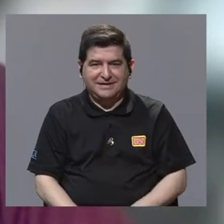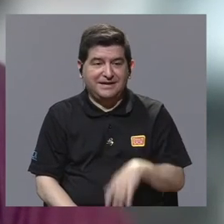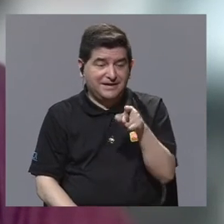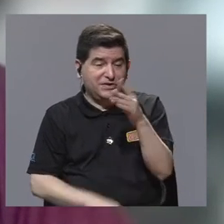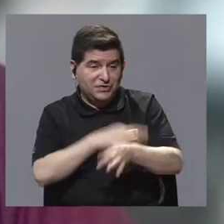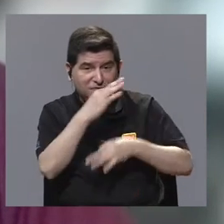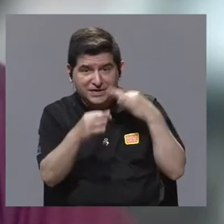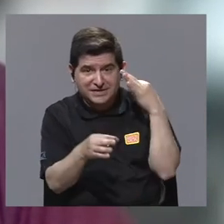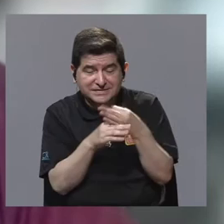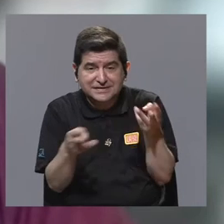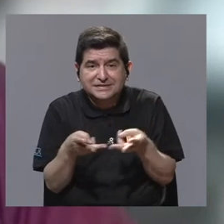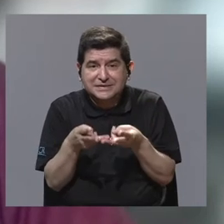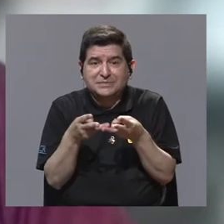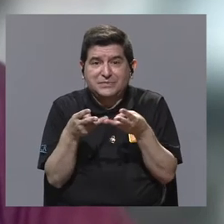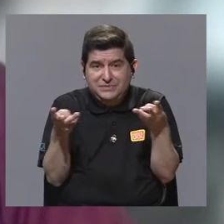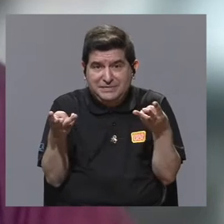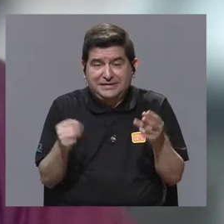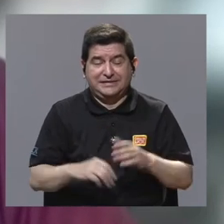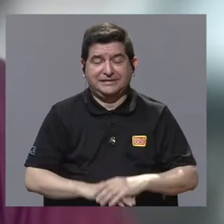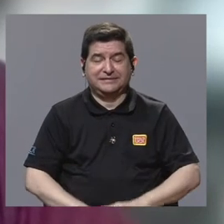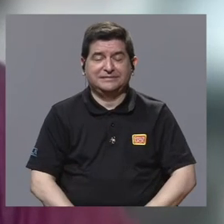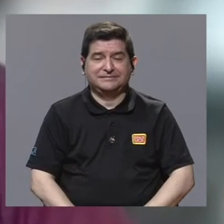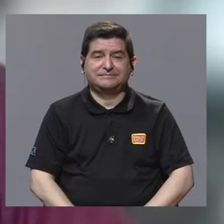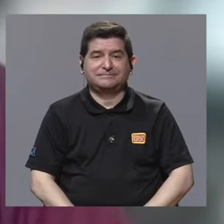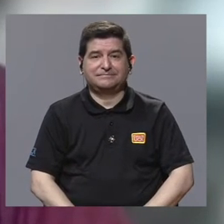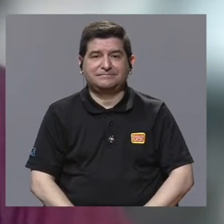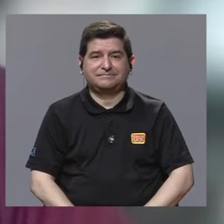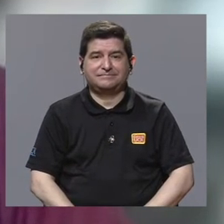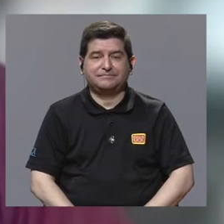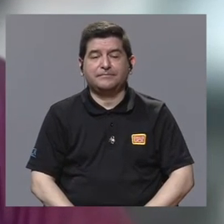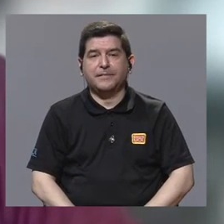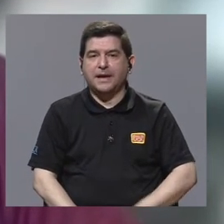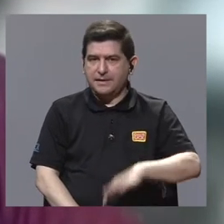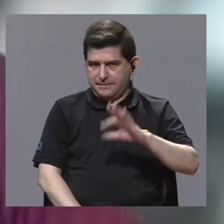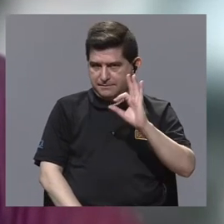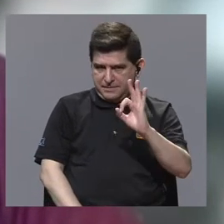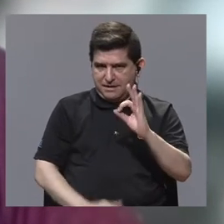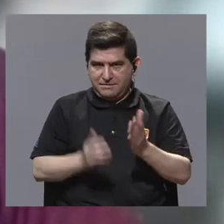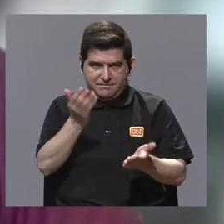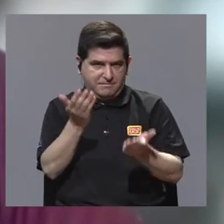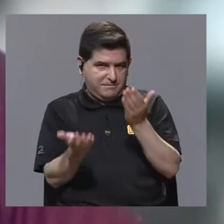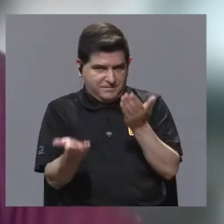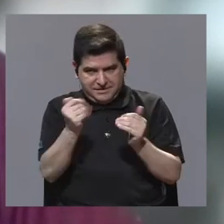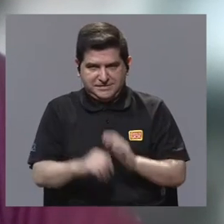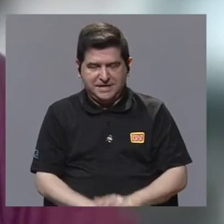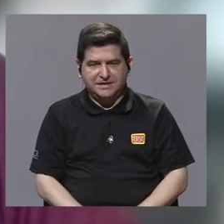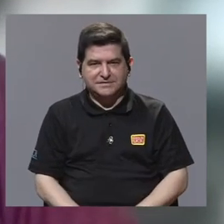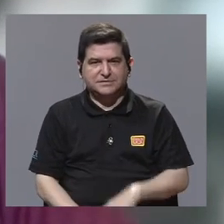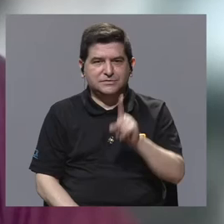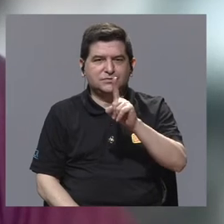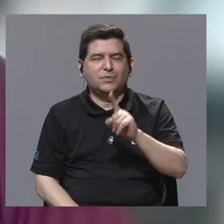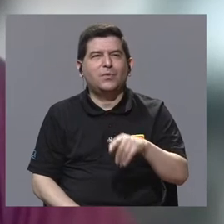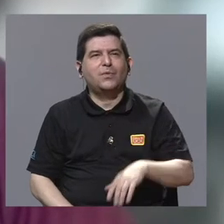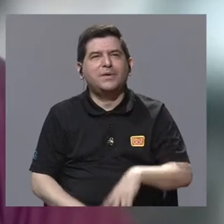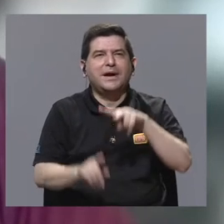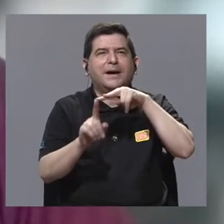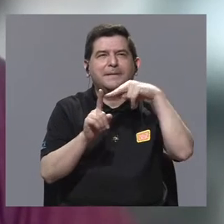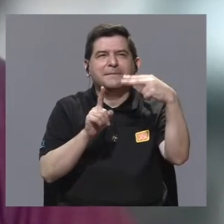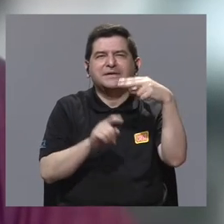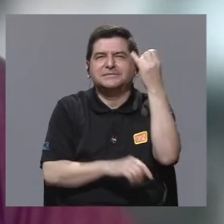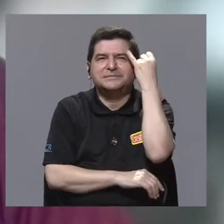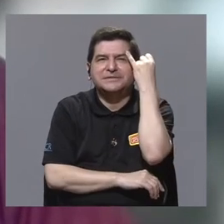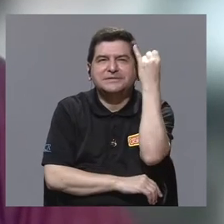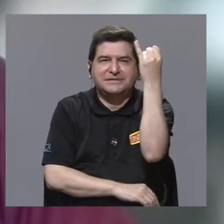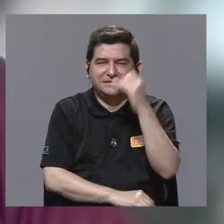con estos materiales. Ahora, tal vez para ponerlo en una